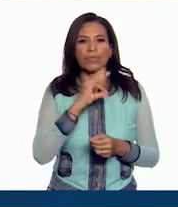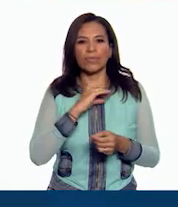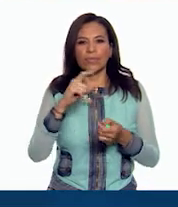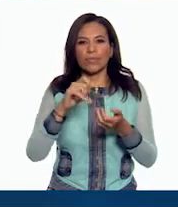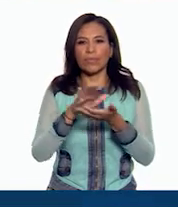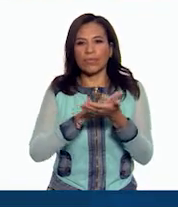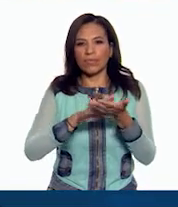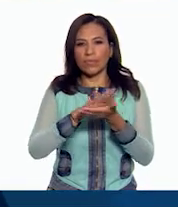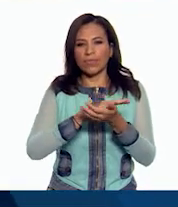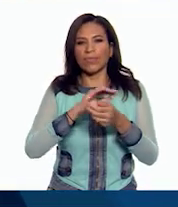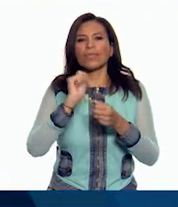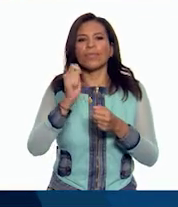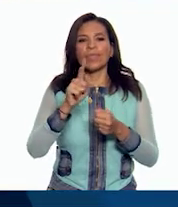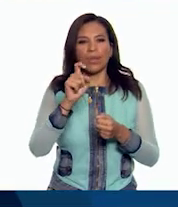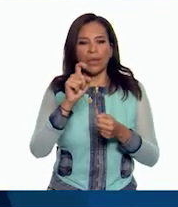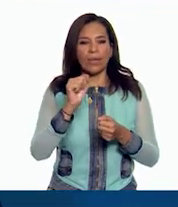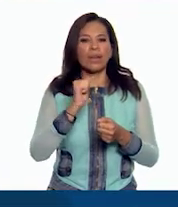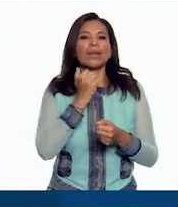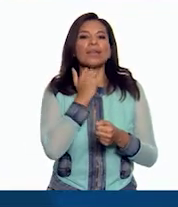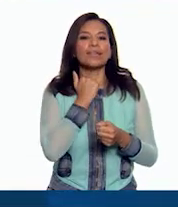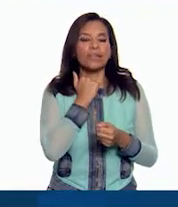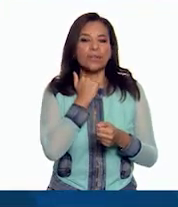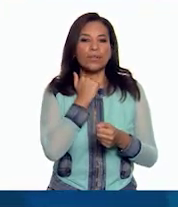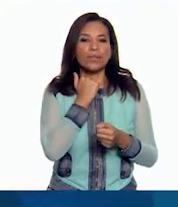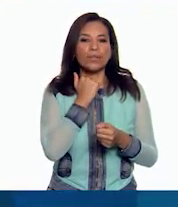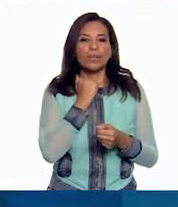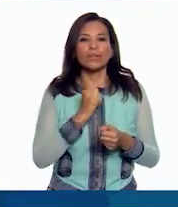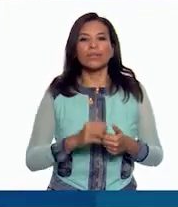aplica desinfectante a base de agua y alcohol.